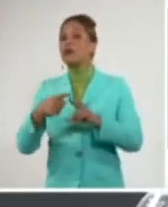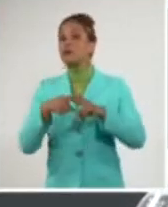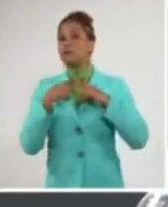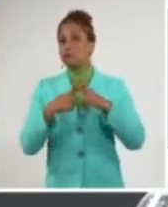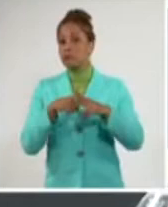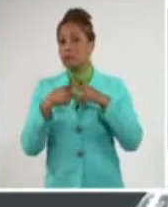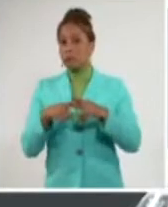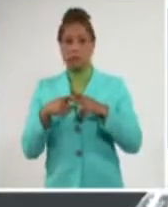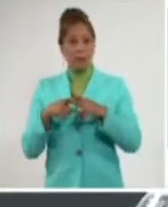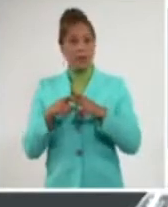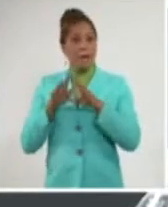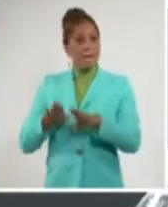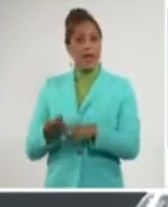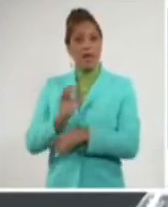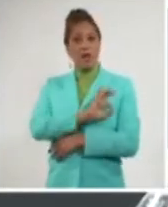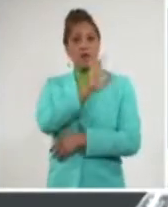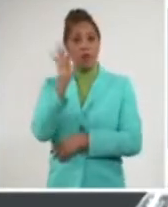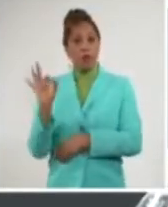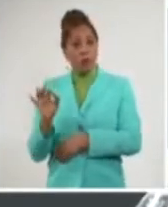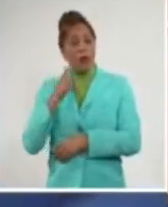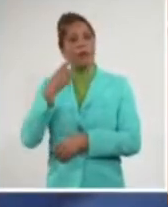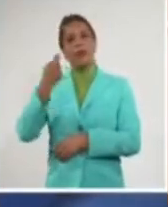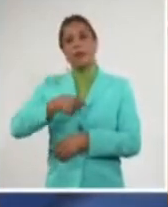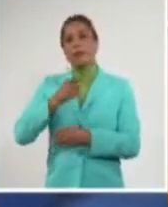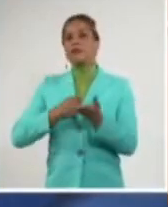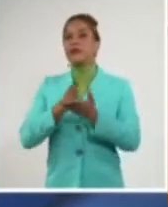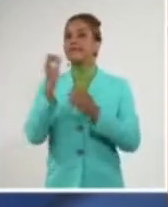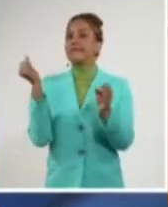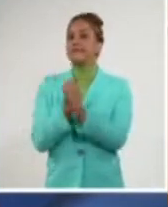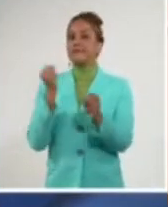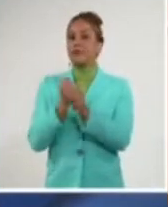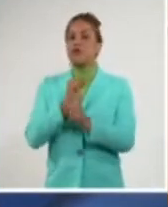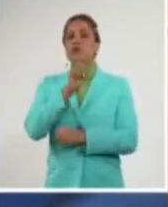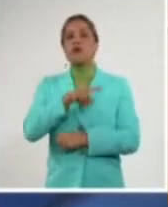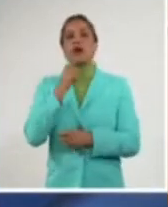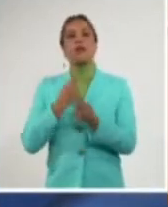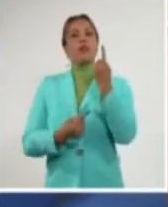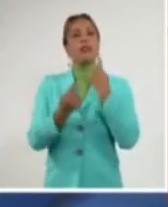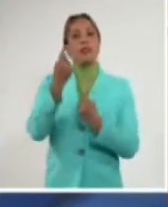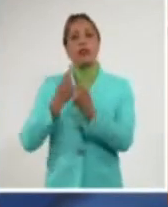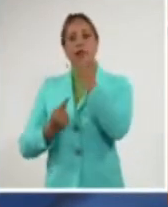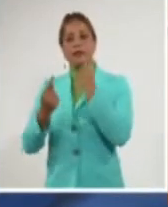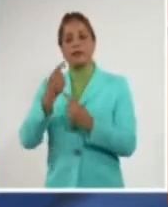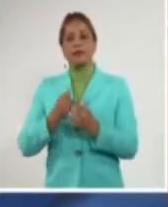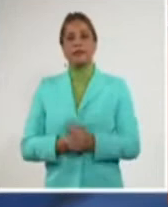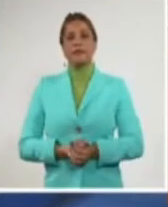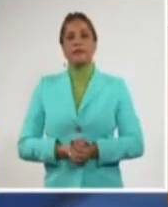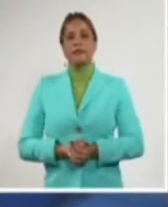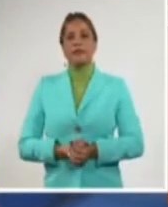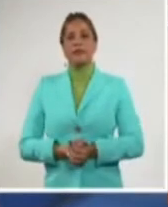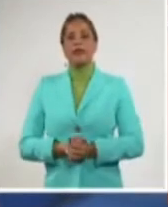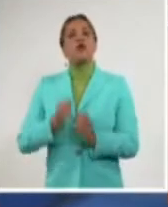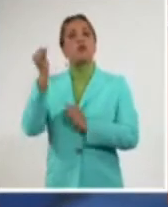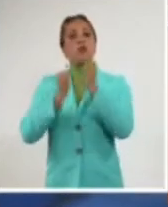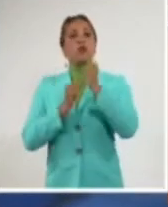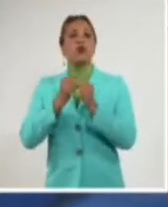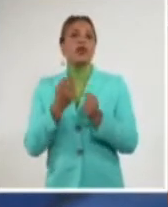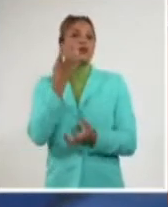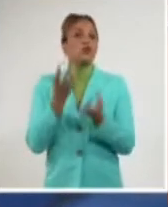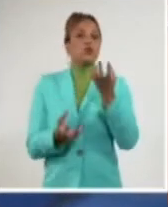No tenemos los equipos importados, no lo tenemos. Hemos podido enfrentar soluciones a motores quemados,